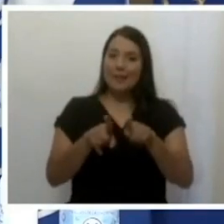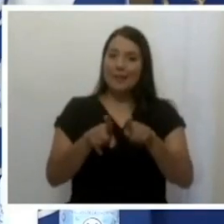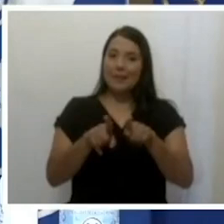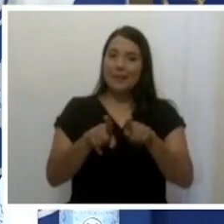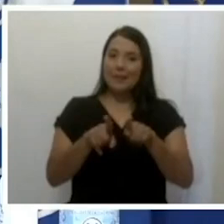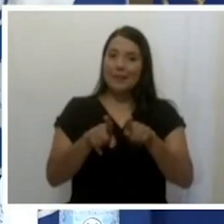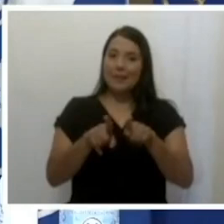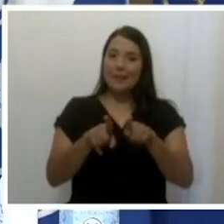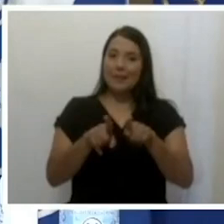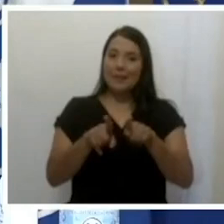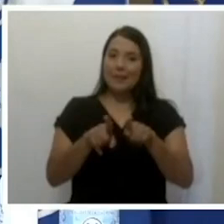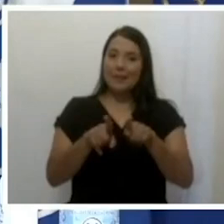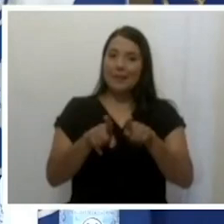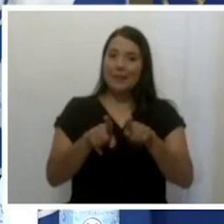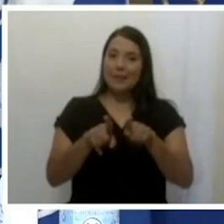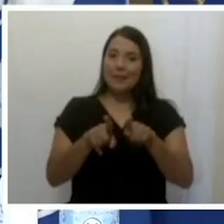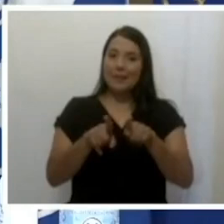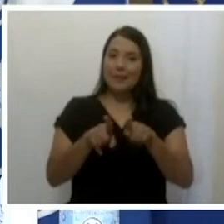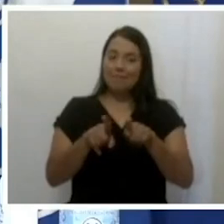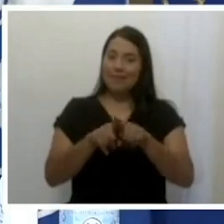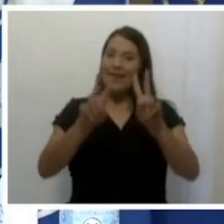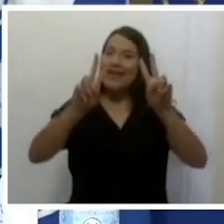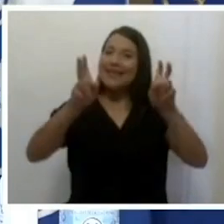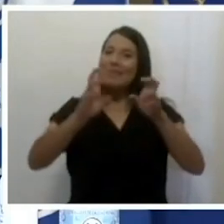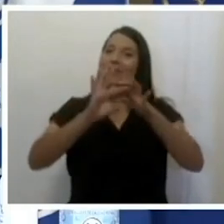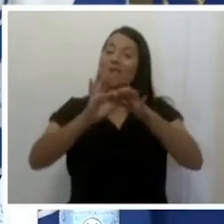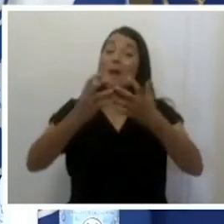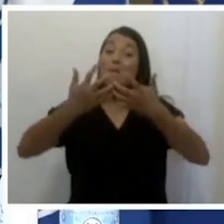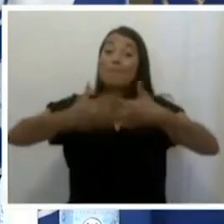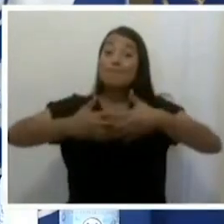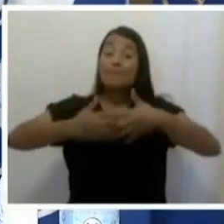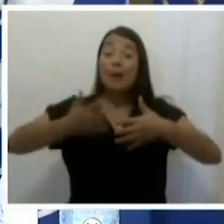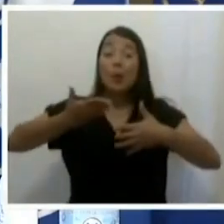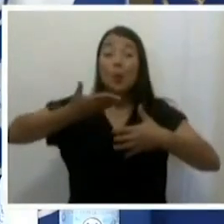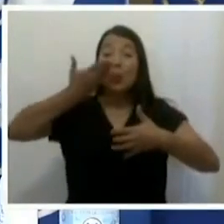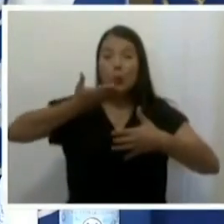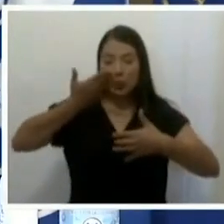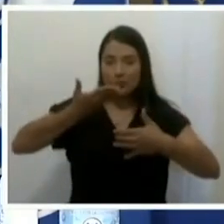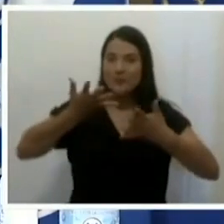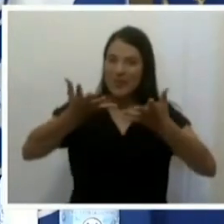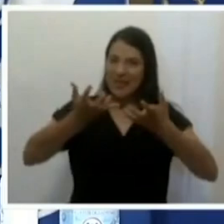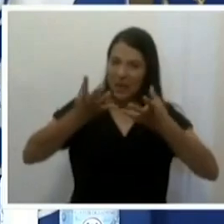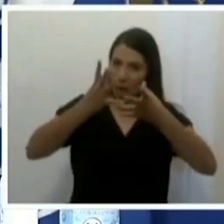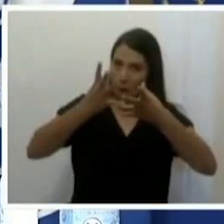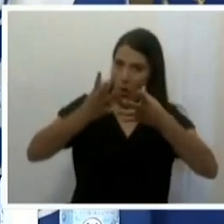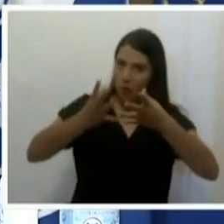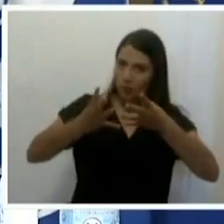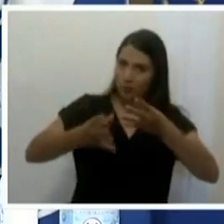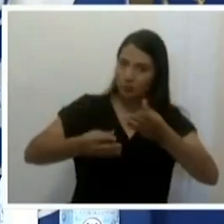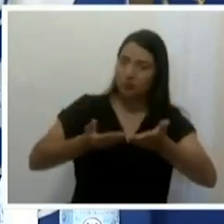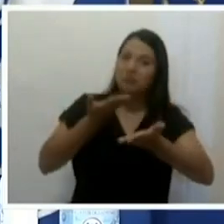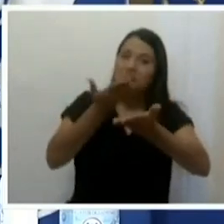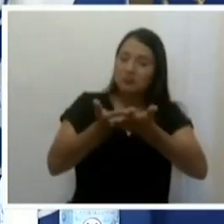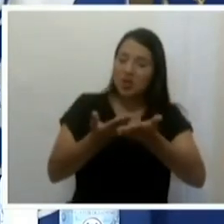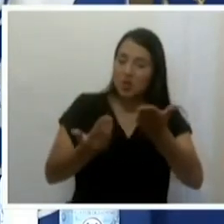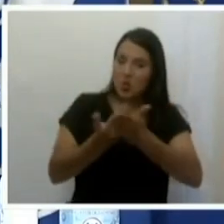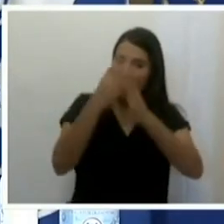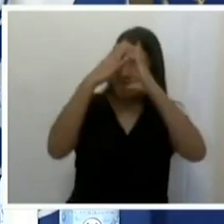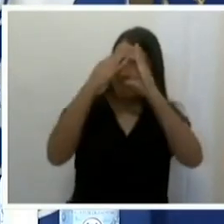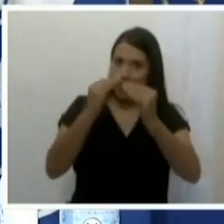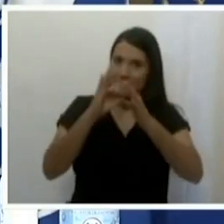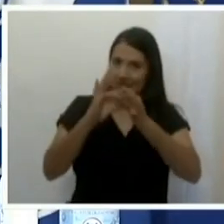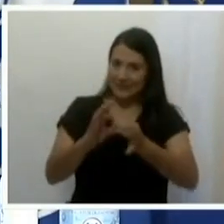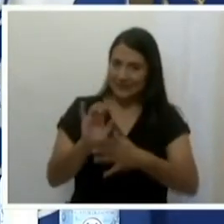de estos números. Recordemos que desde muy